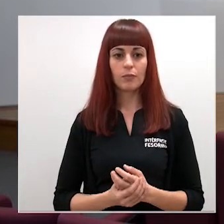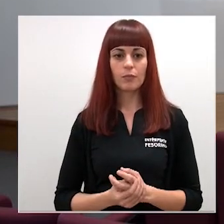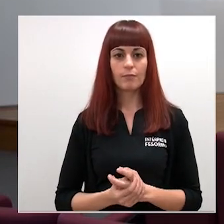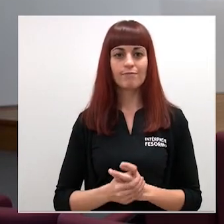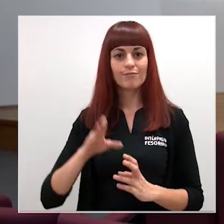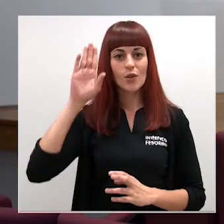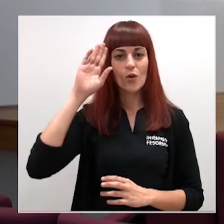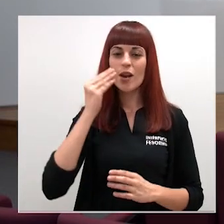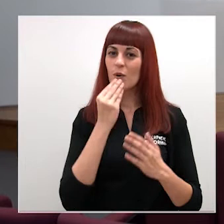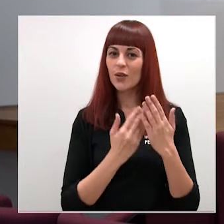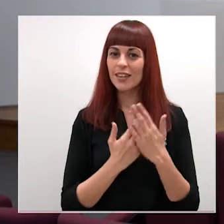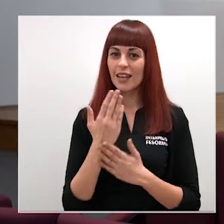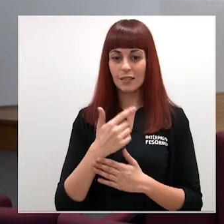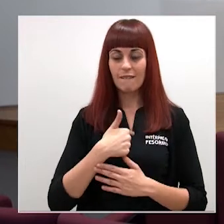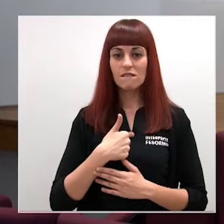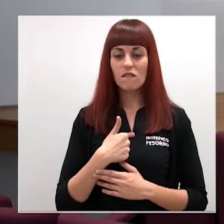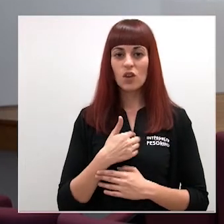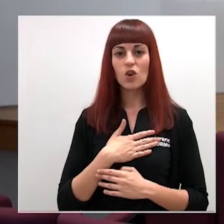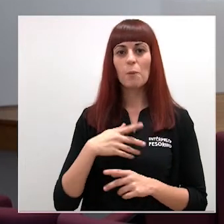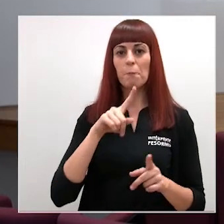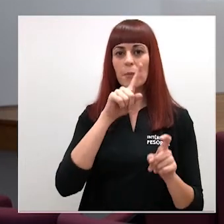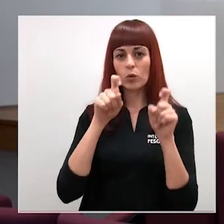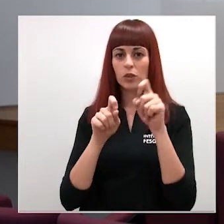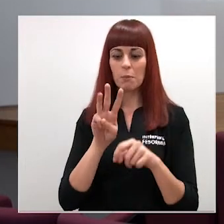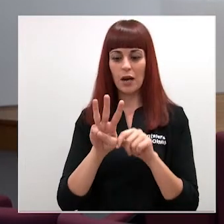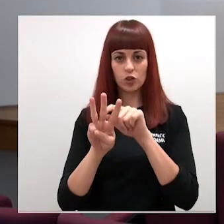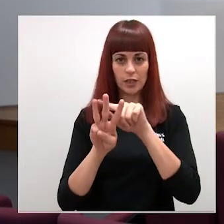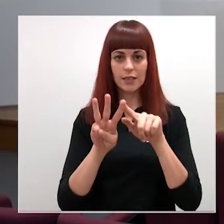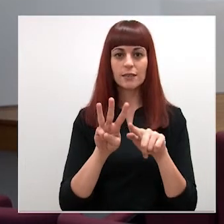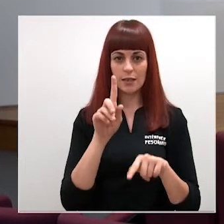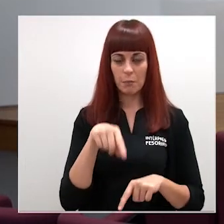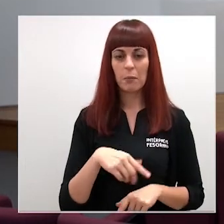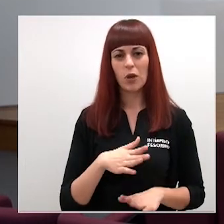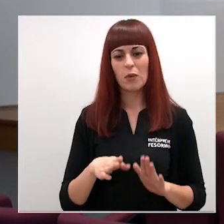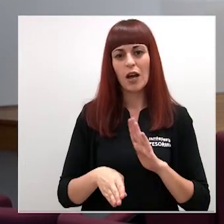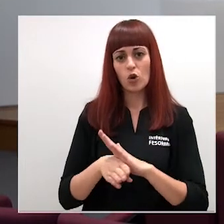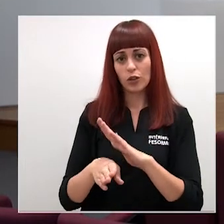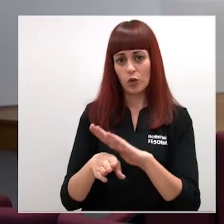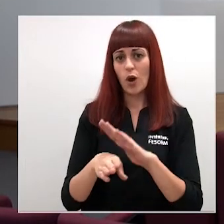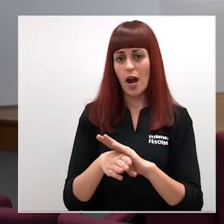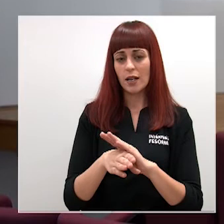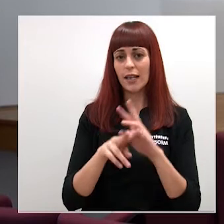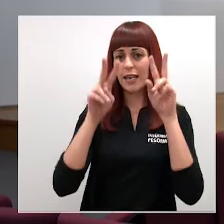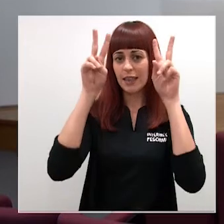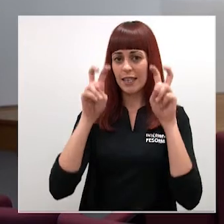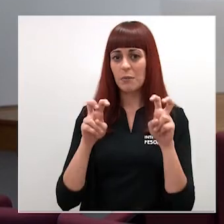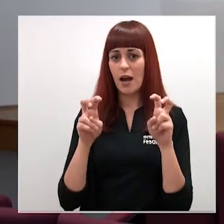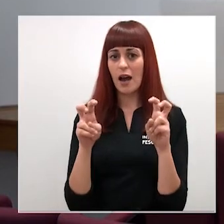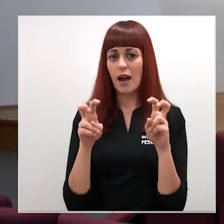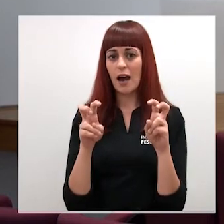Hola buenos días yo también tengo preguntas para todos los consejeros pero por continuar un poco con el tema que